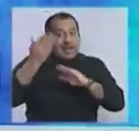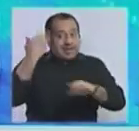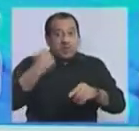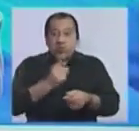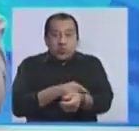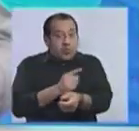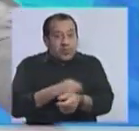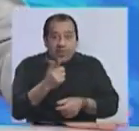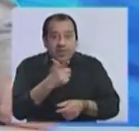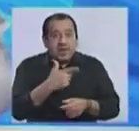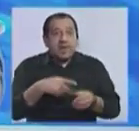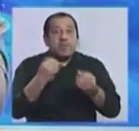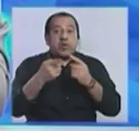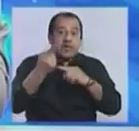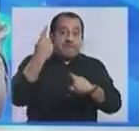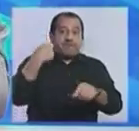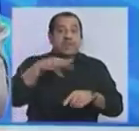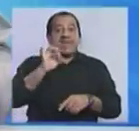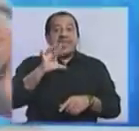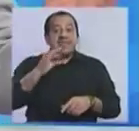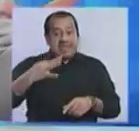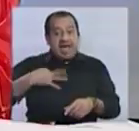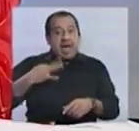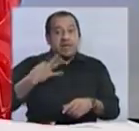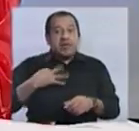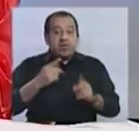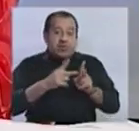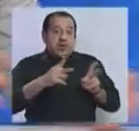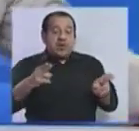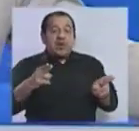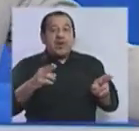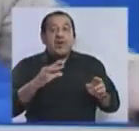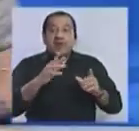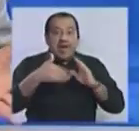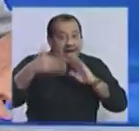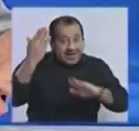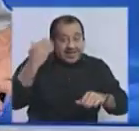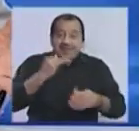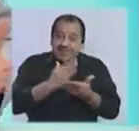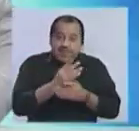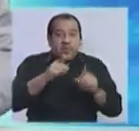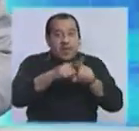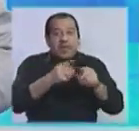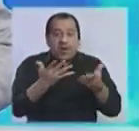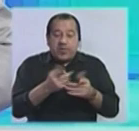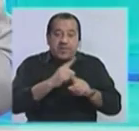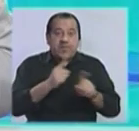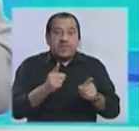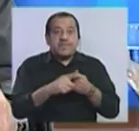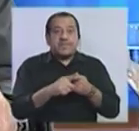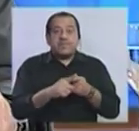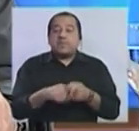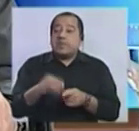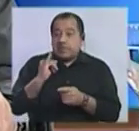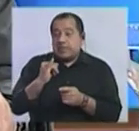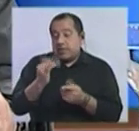realidad lo que pasó en estos 15 años es una especie de desviación de lo que históricamente ha pasado en el Parlamento, ¿no? Sí,